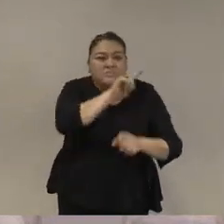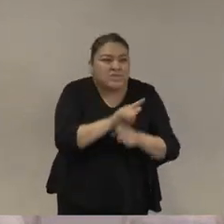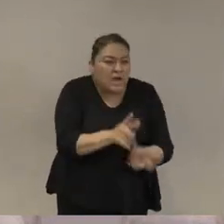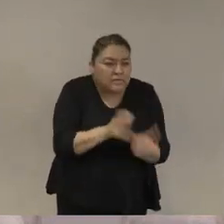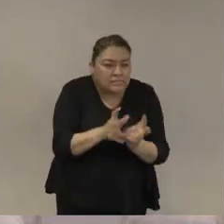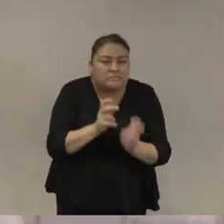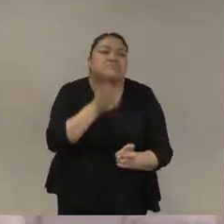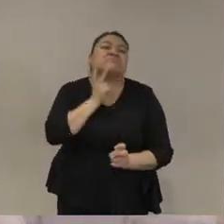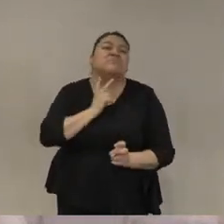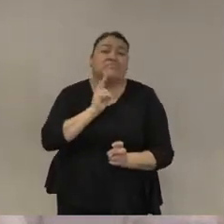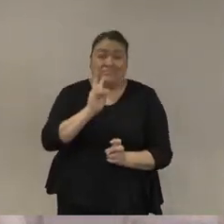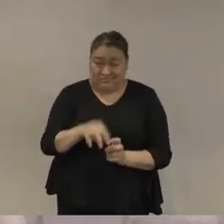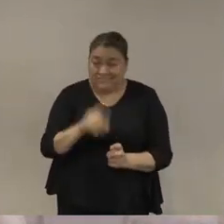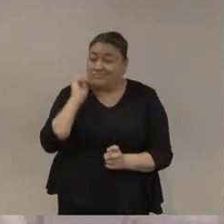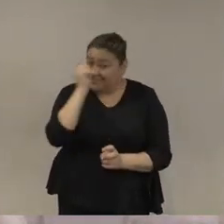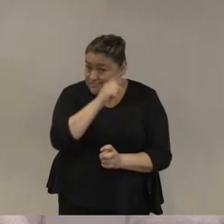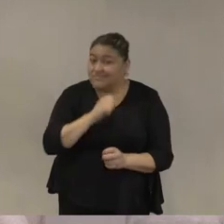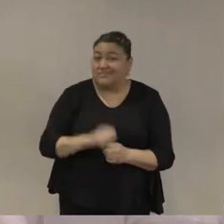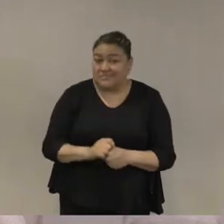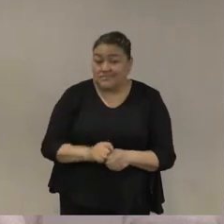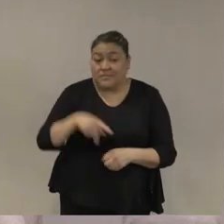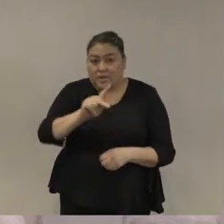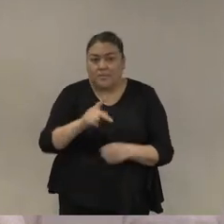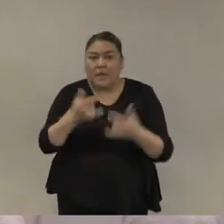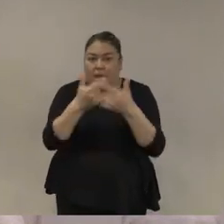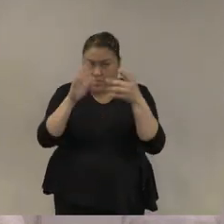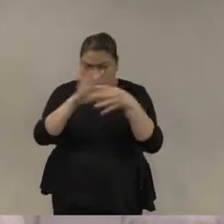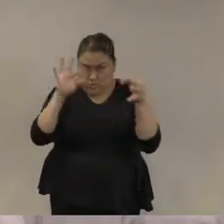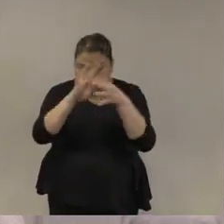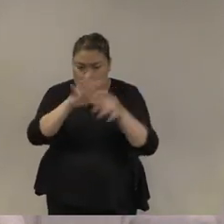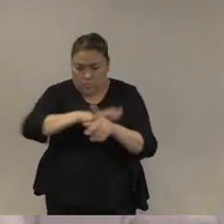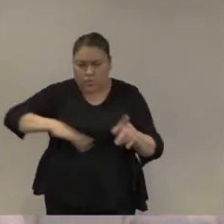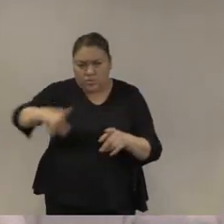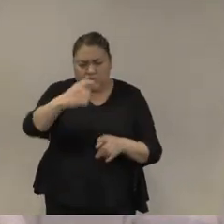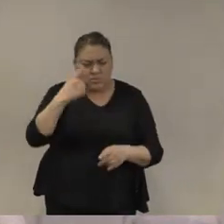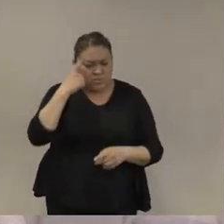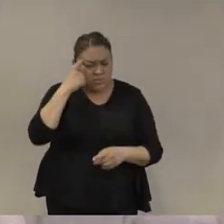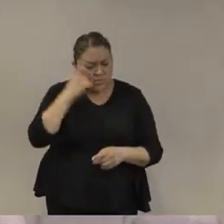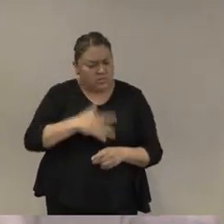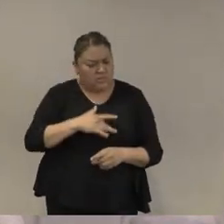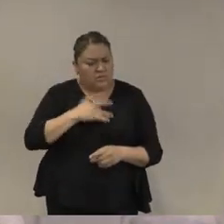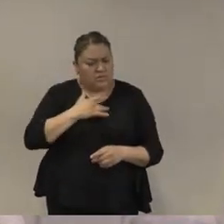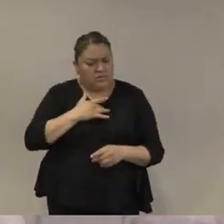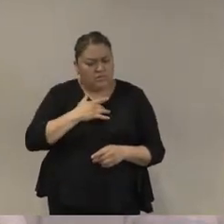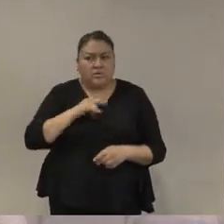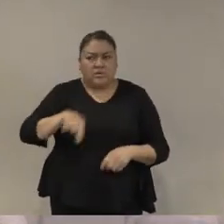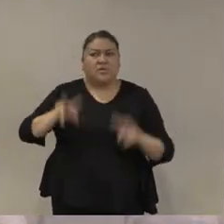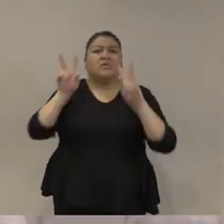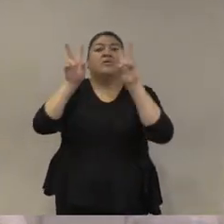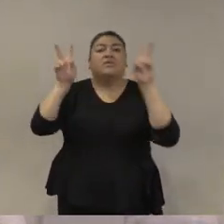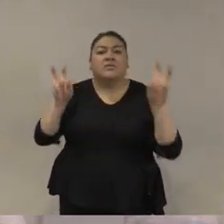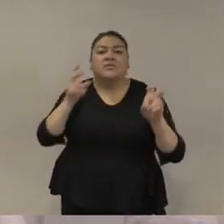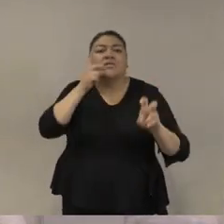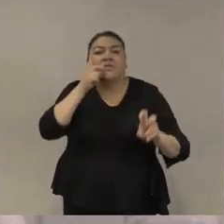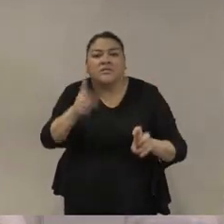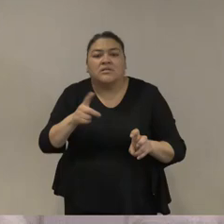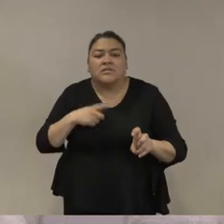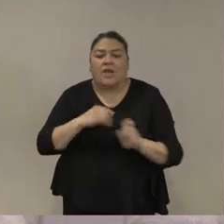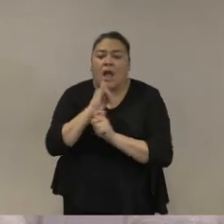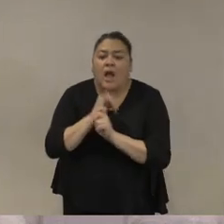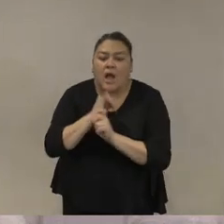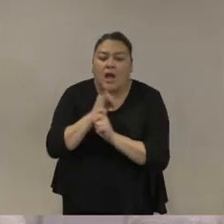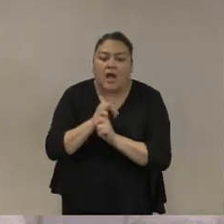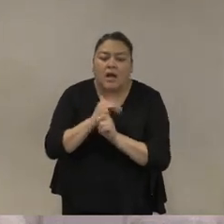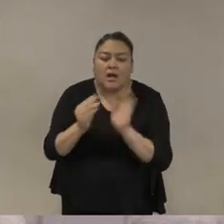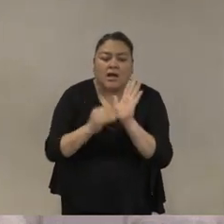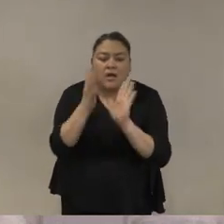entonces poniendo todo esto como contexto y pensando en que esta mesa se llama análisis de la evidencia yo